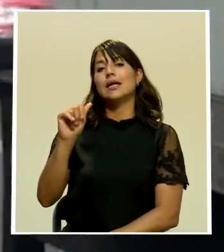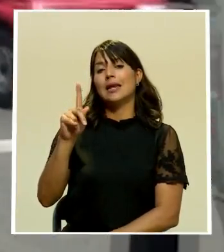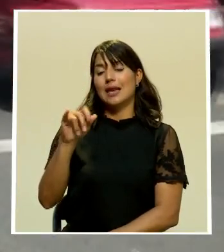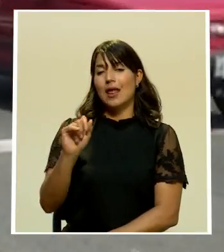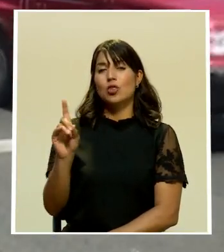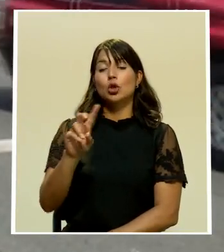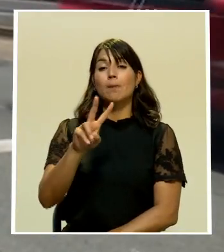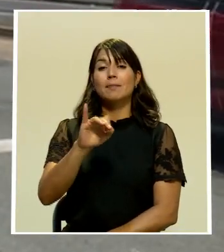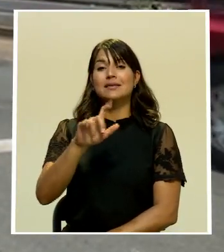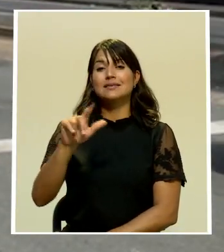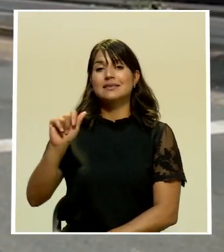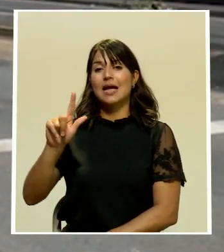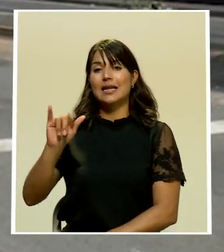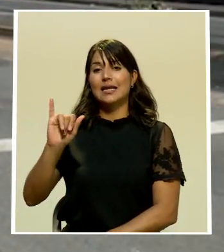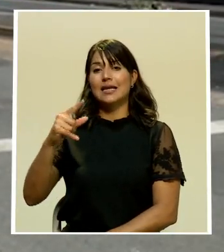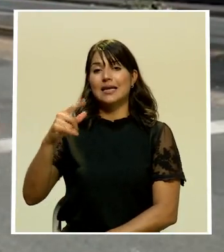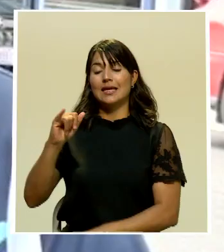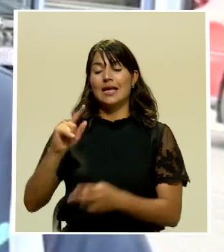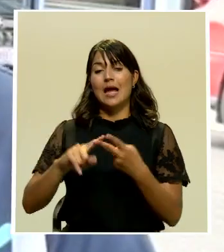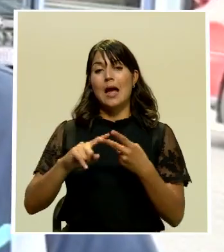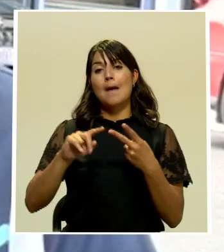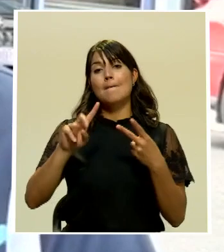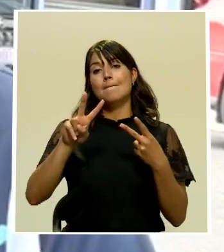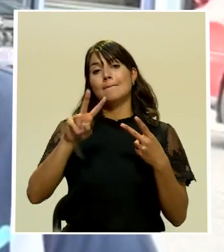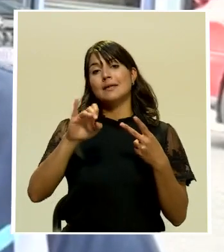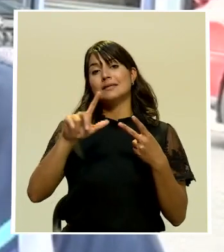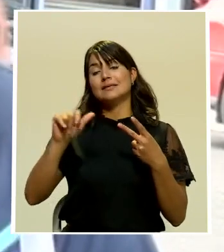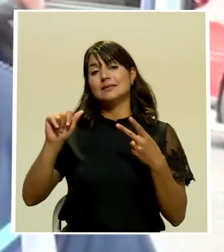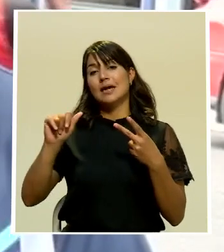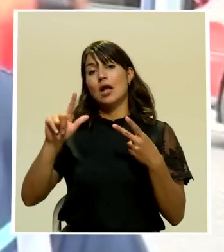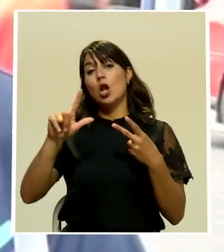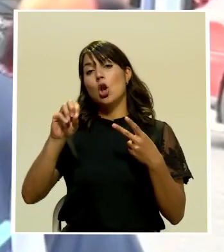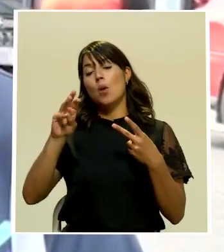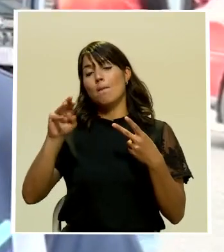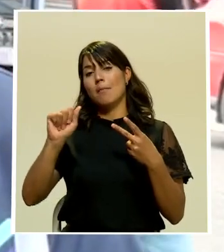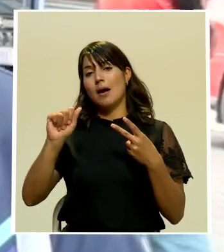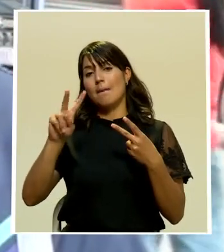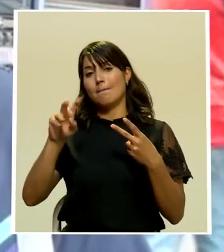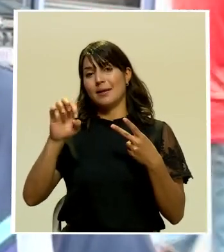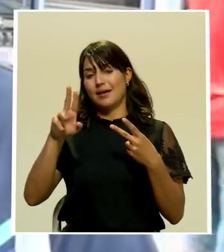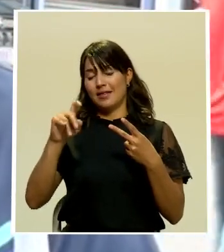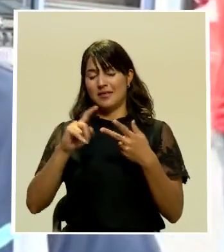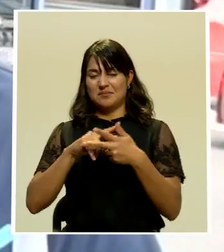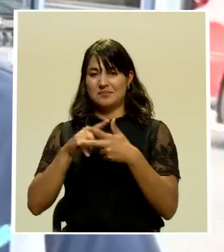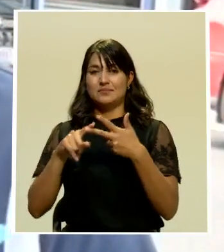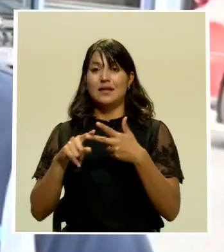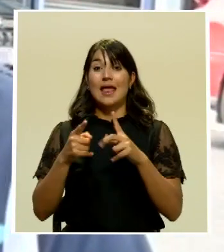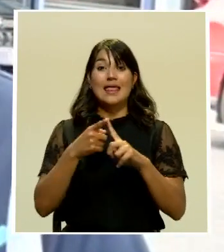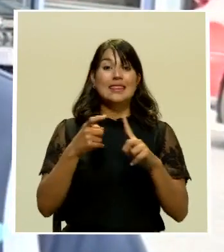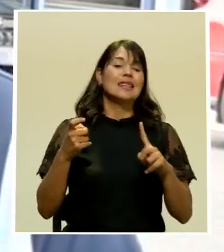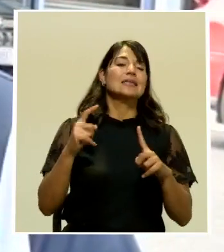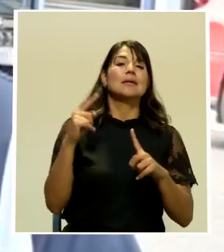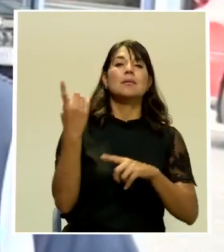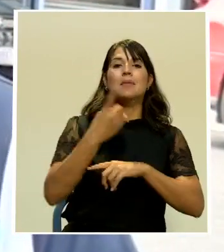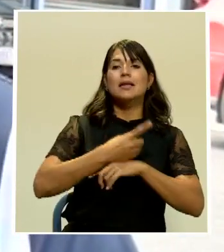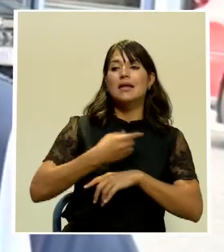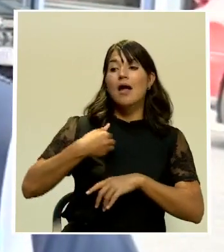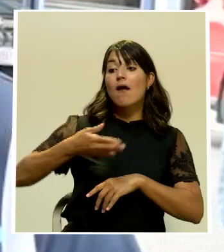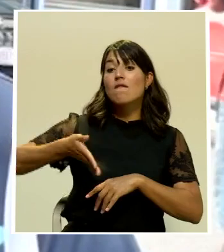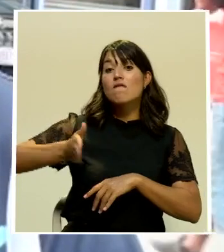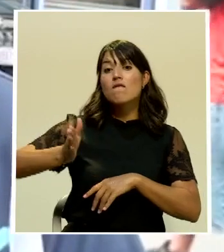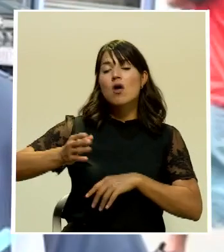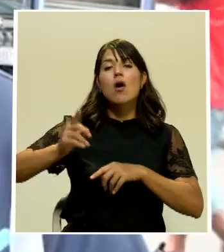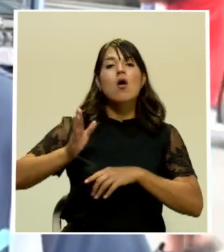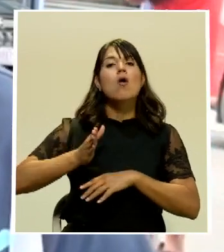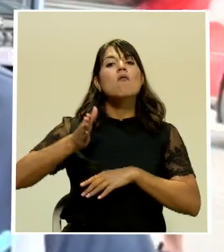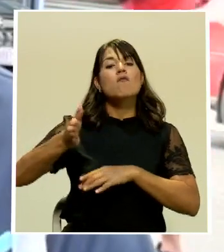Villalilla, Loma Verde y Brasilia. Desde el día que se abrió al día siguiente, estuvimos con personal recogiendo todo lo que eran plásticos, todo lo que